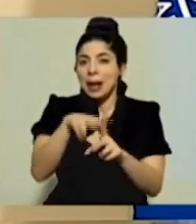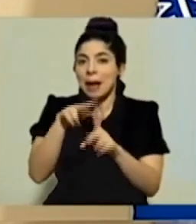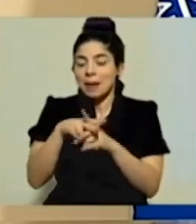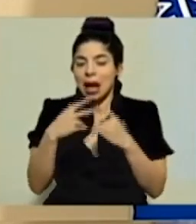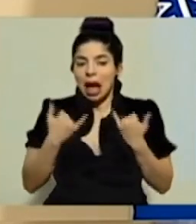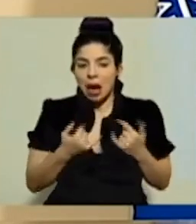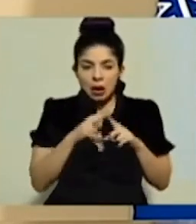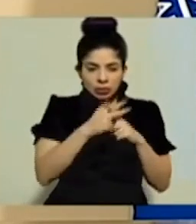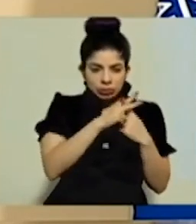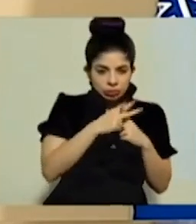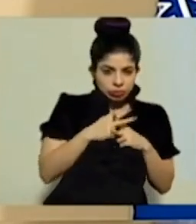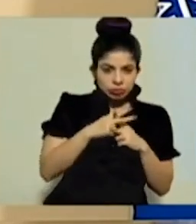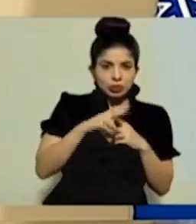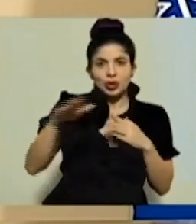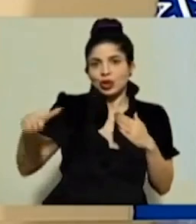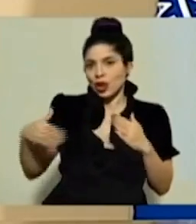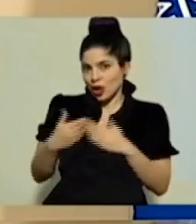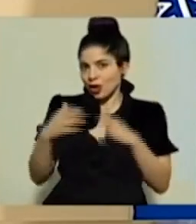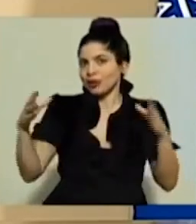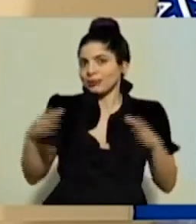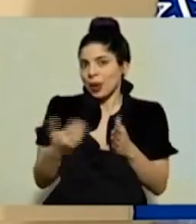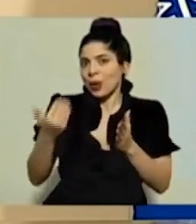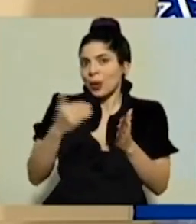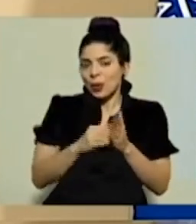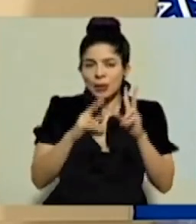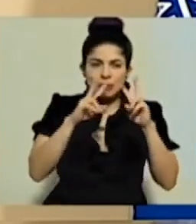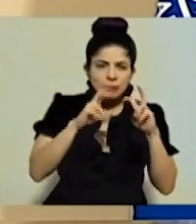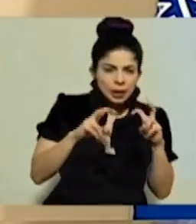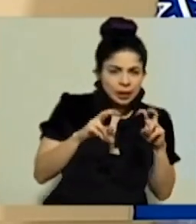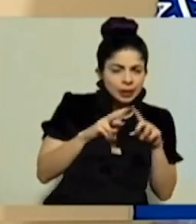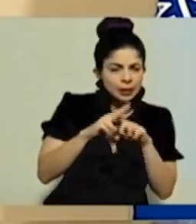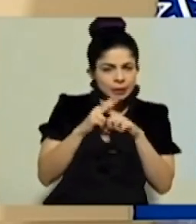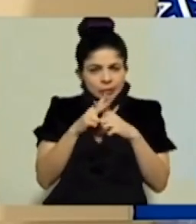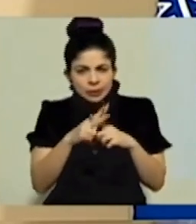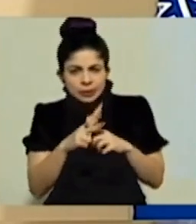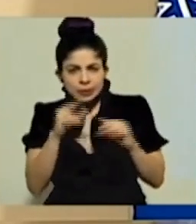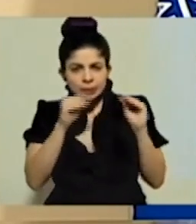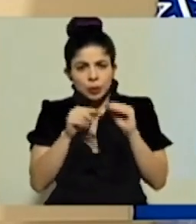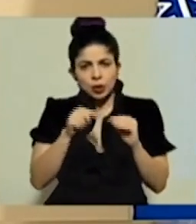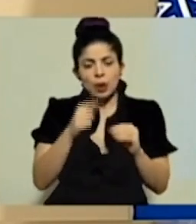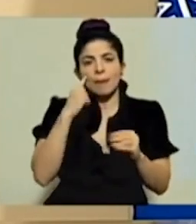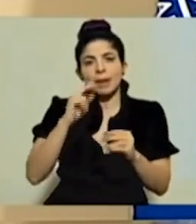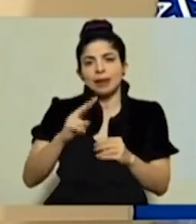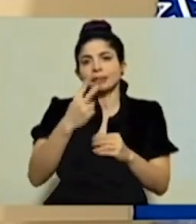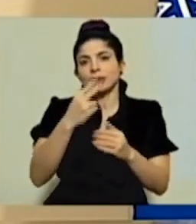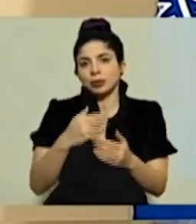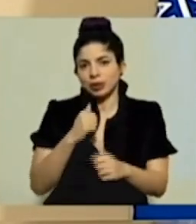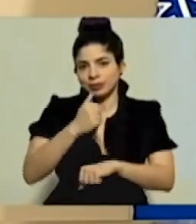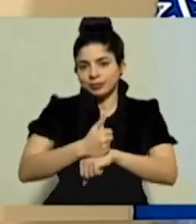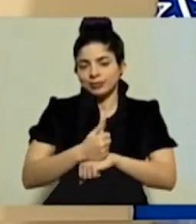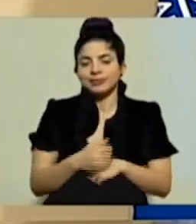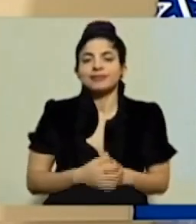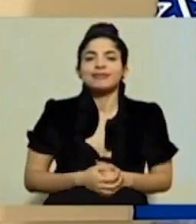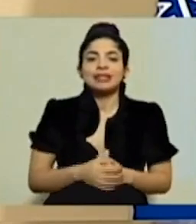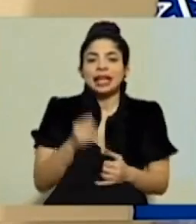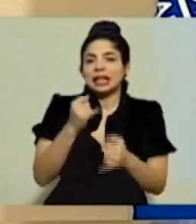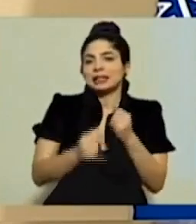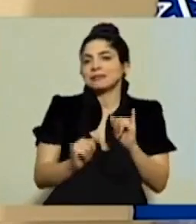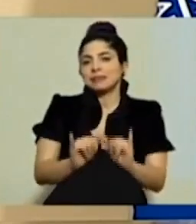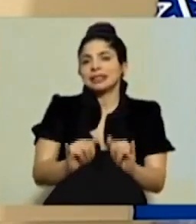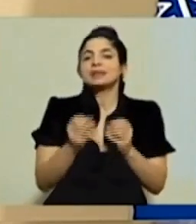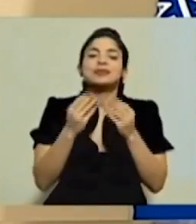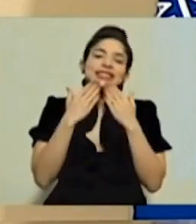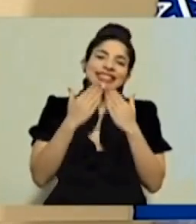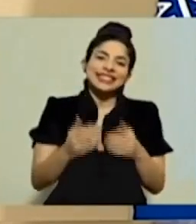estamos en el proceso, todos los actores de nuevo, revisando este protocolo. Pues con eso entonces terminaría.